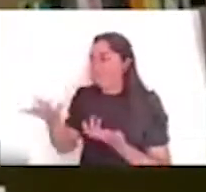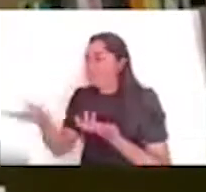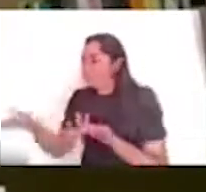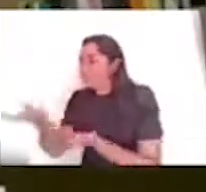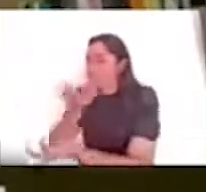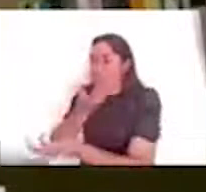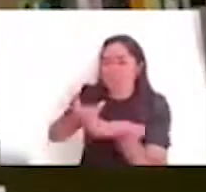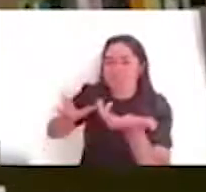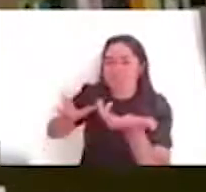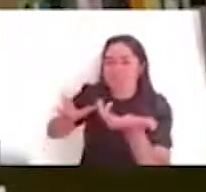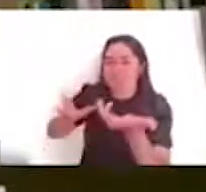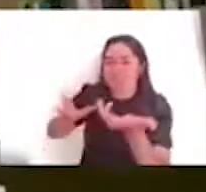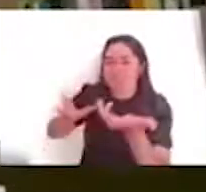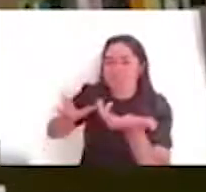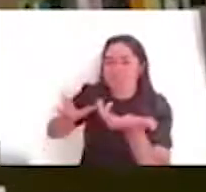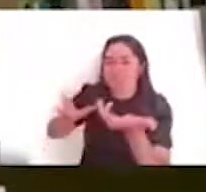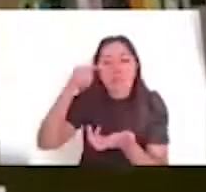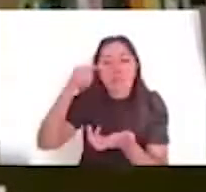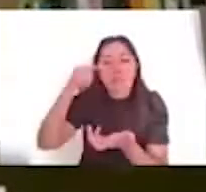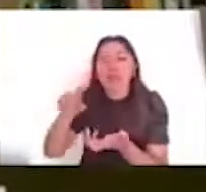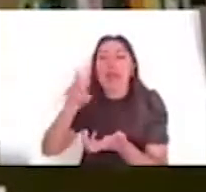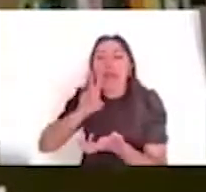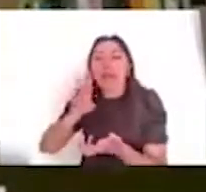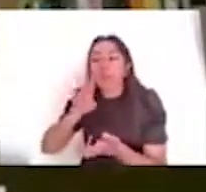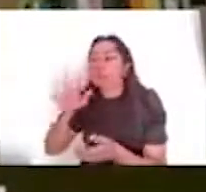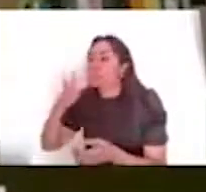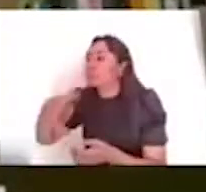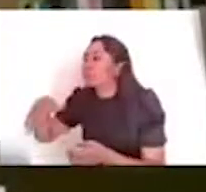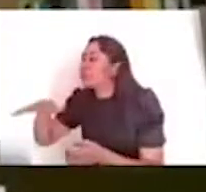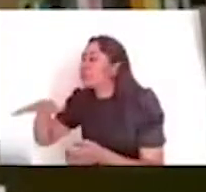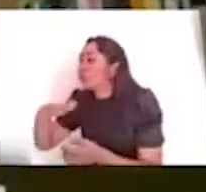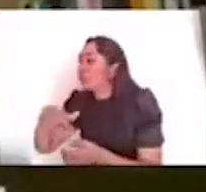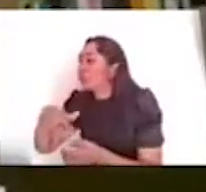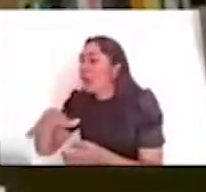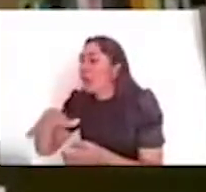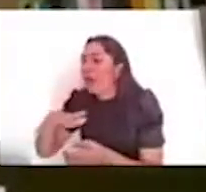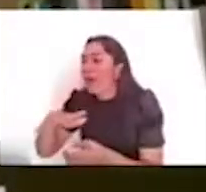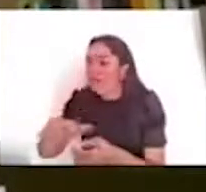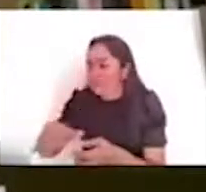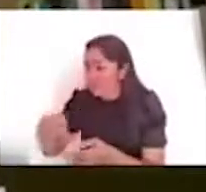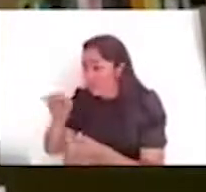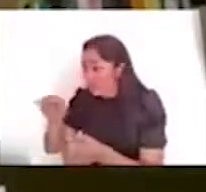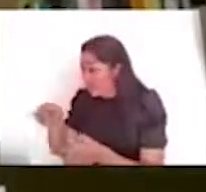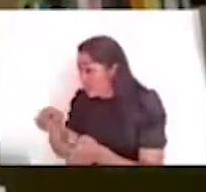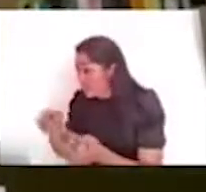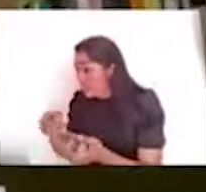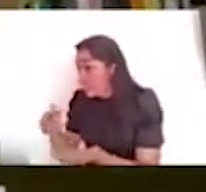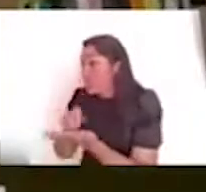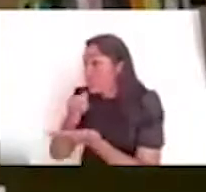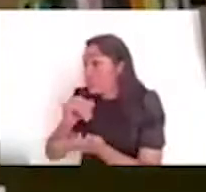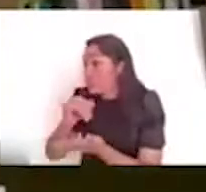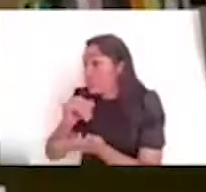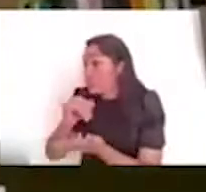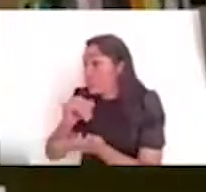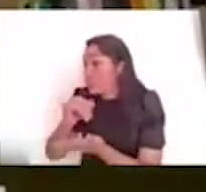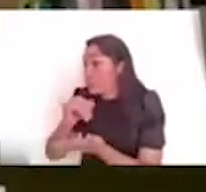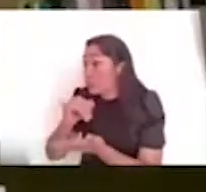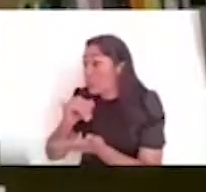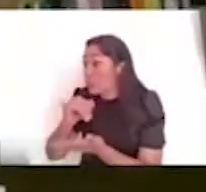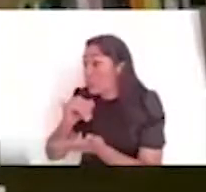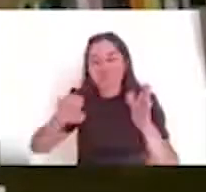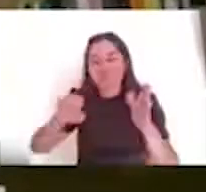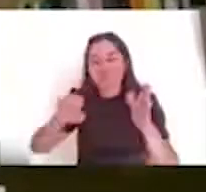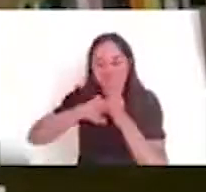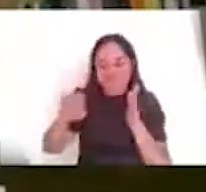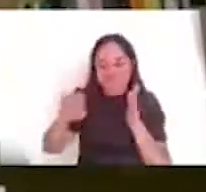encontrar también soluciones. Es lo que nosotros también pretendemos, ¿no? Por ejemplo, en el caso del Templo de Hecker, se logró conservar,